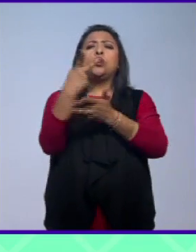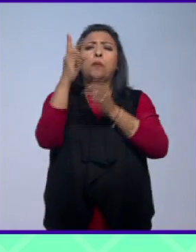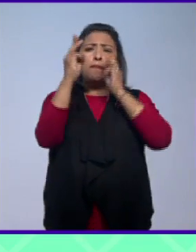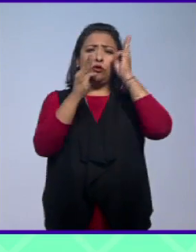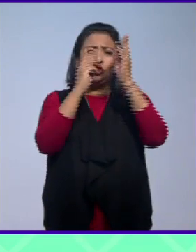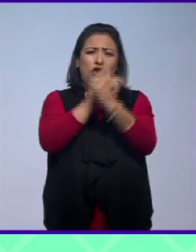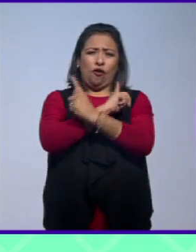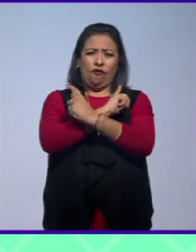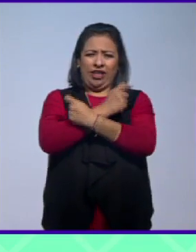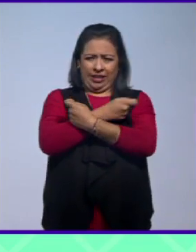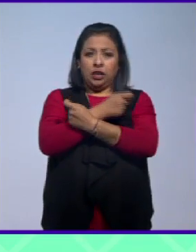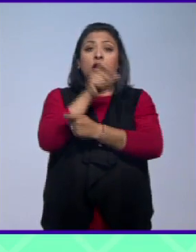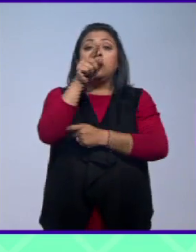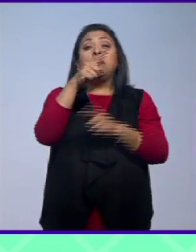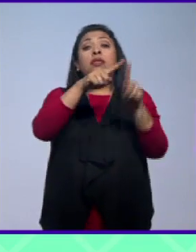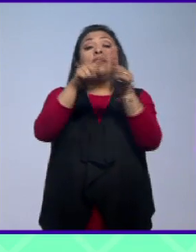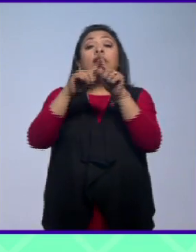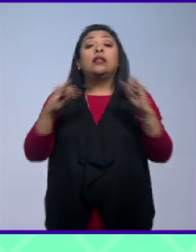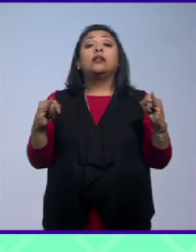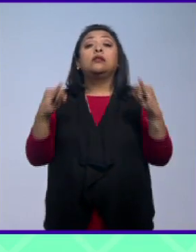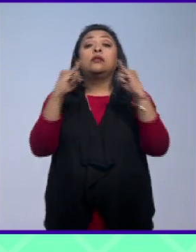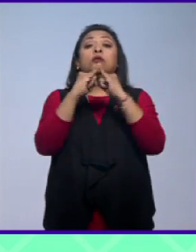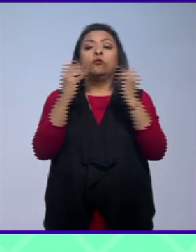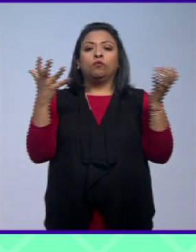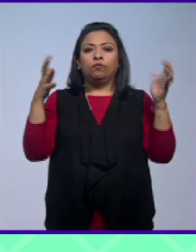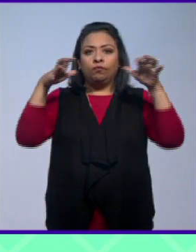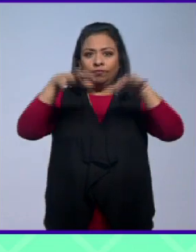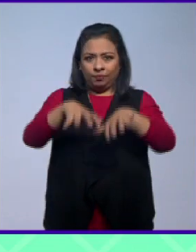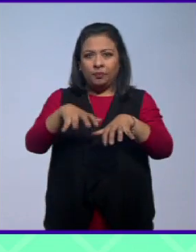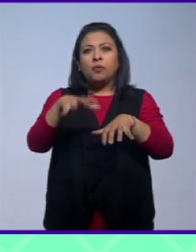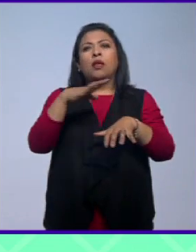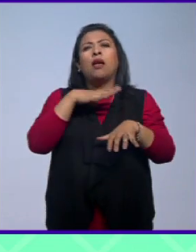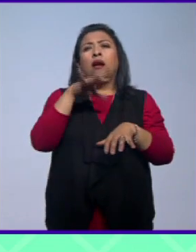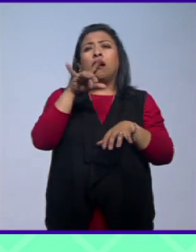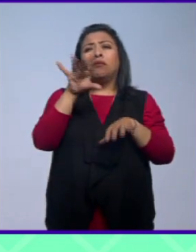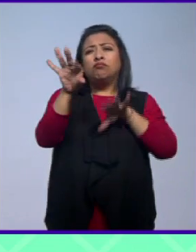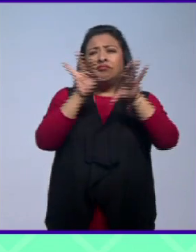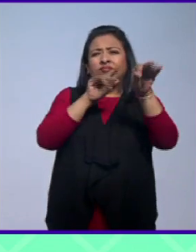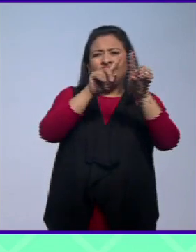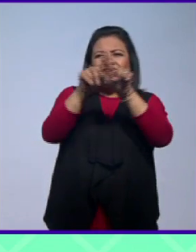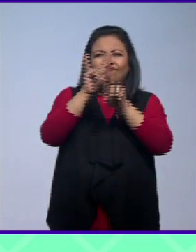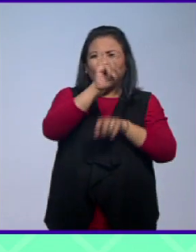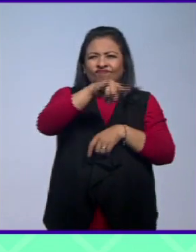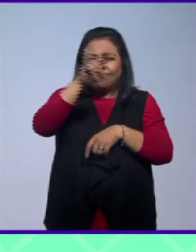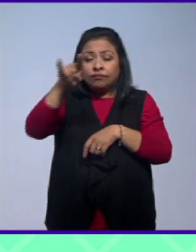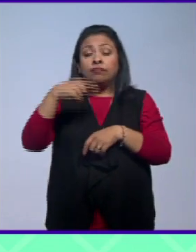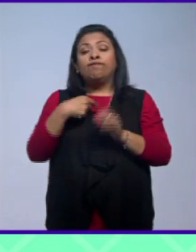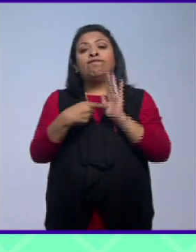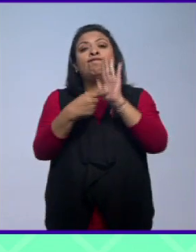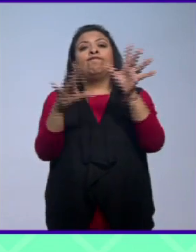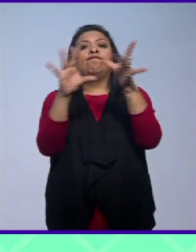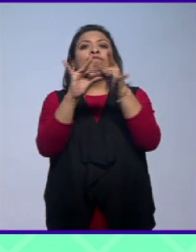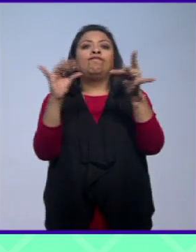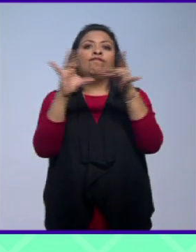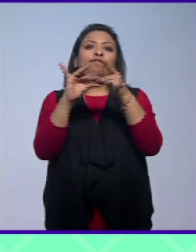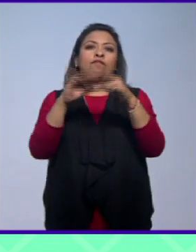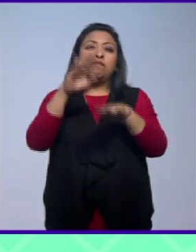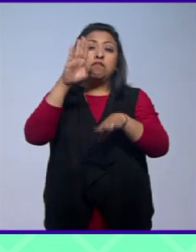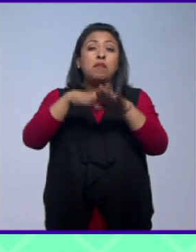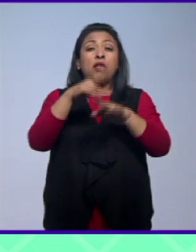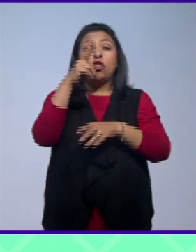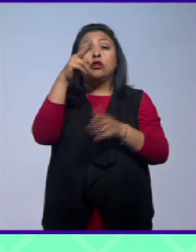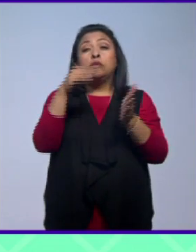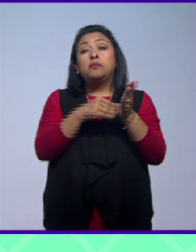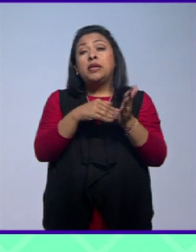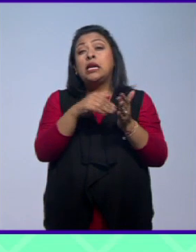sino de otras instituciones que se han reunido, piezas y que nos cuentan más de 2